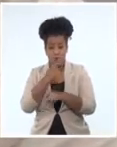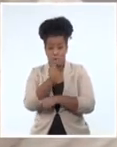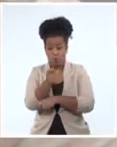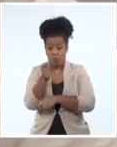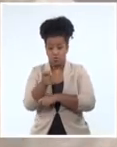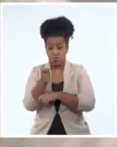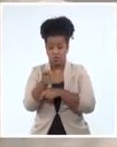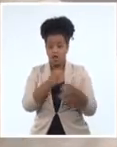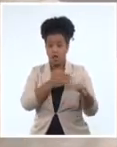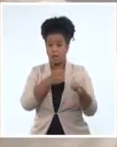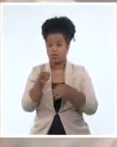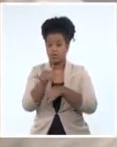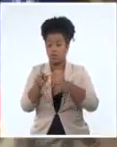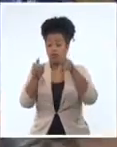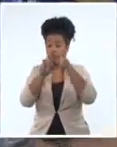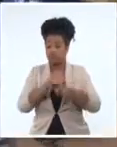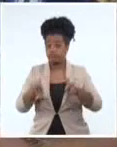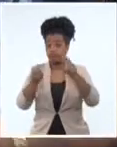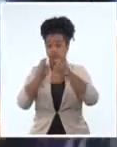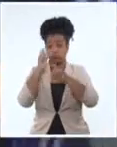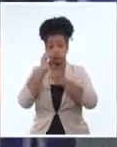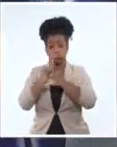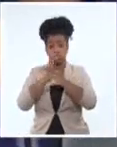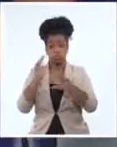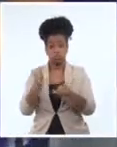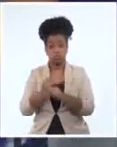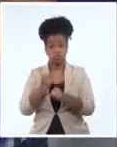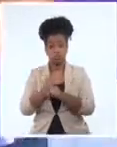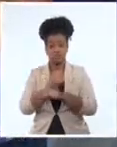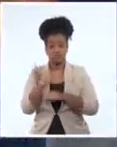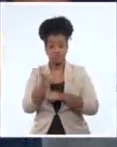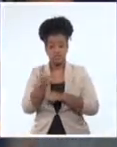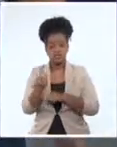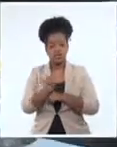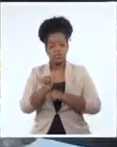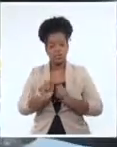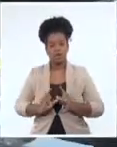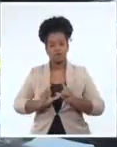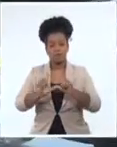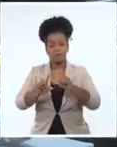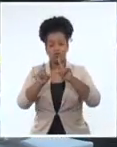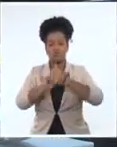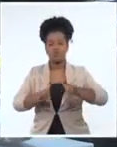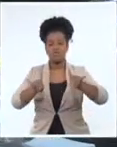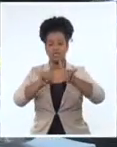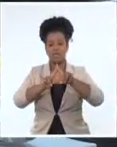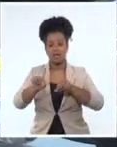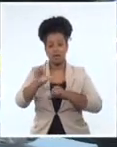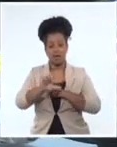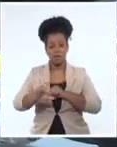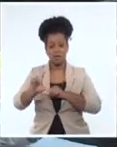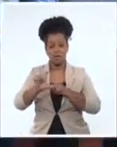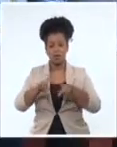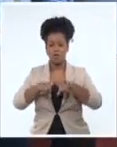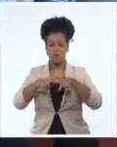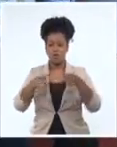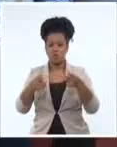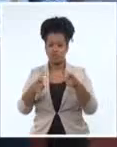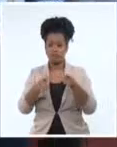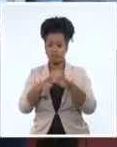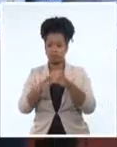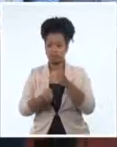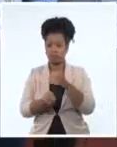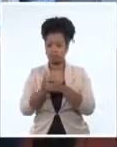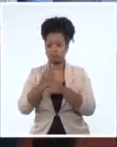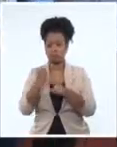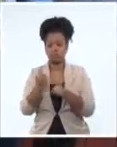sino también en el terreno de la investigación. En la fecha también fue distinguida la Universidad de Camagüey como institución relevante por